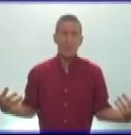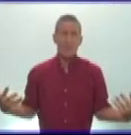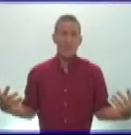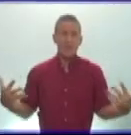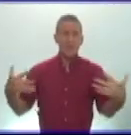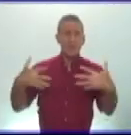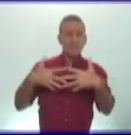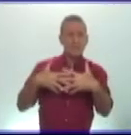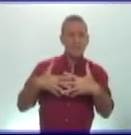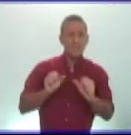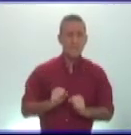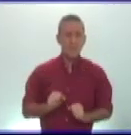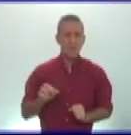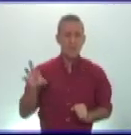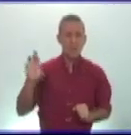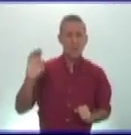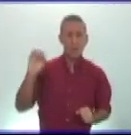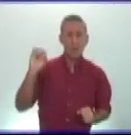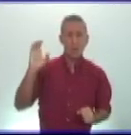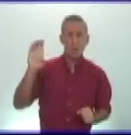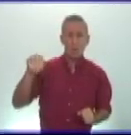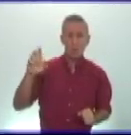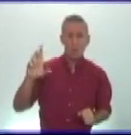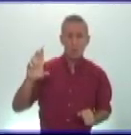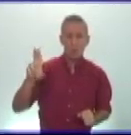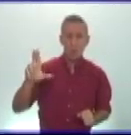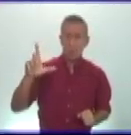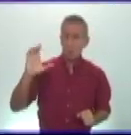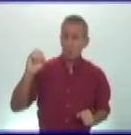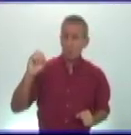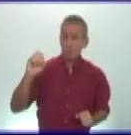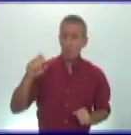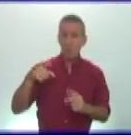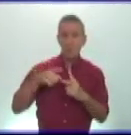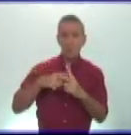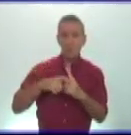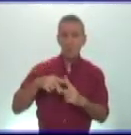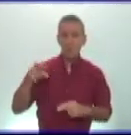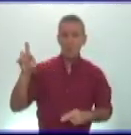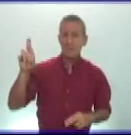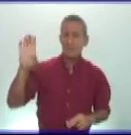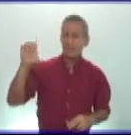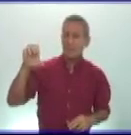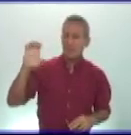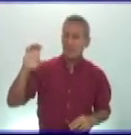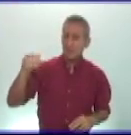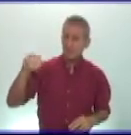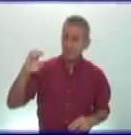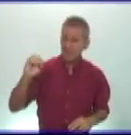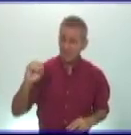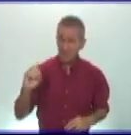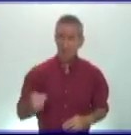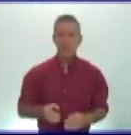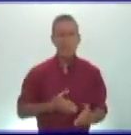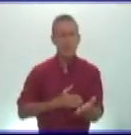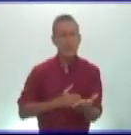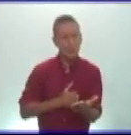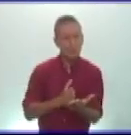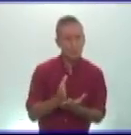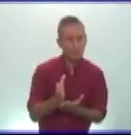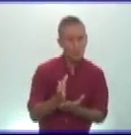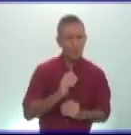rómulo y remo continuamos con el siguiente periodo más precisamente con el periodo de la república